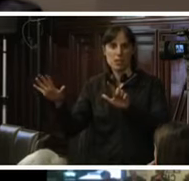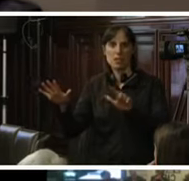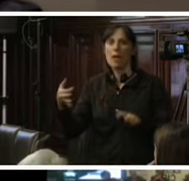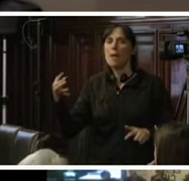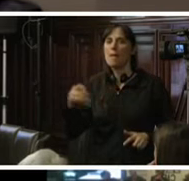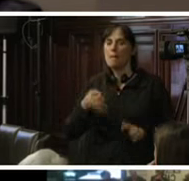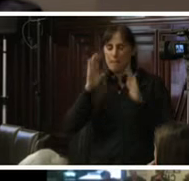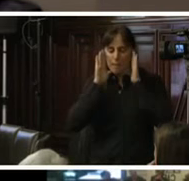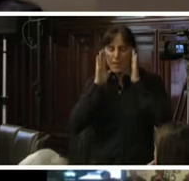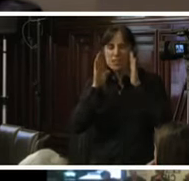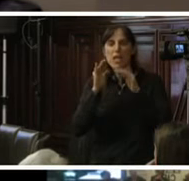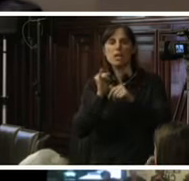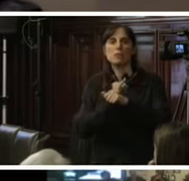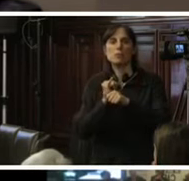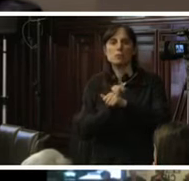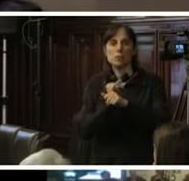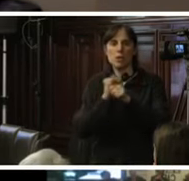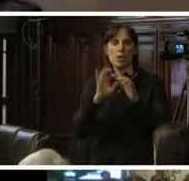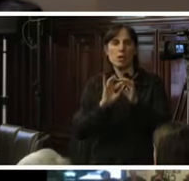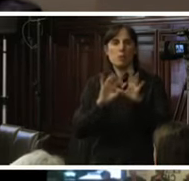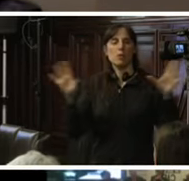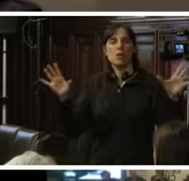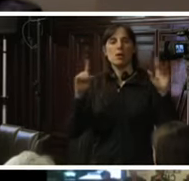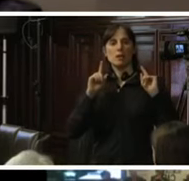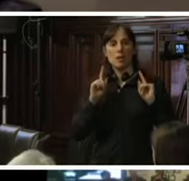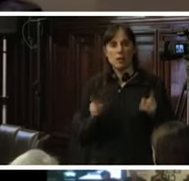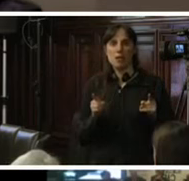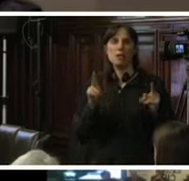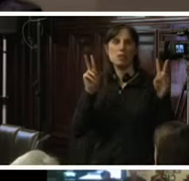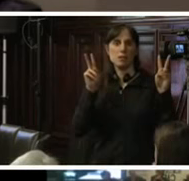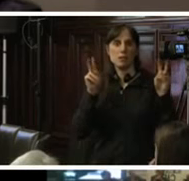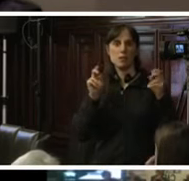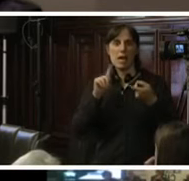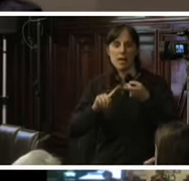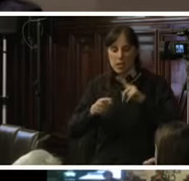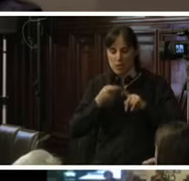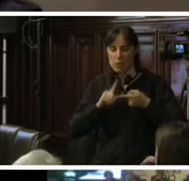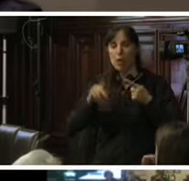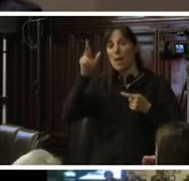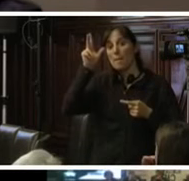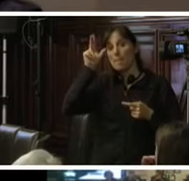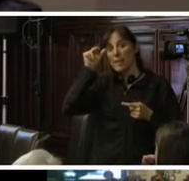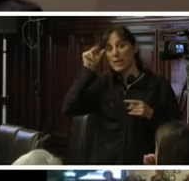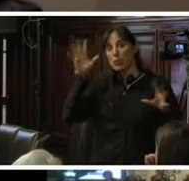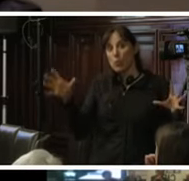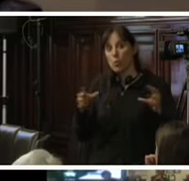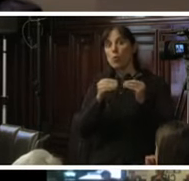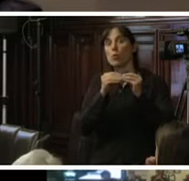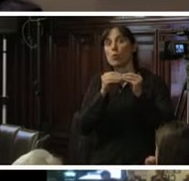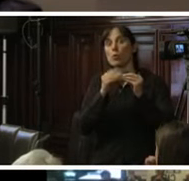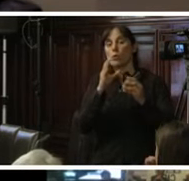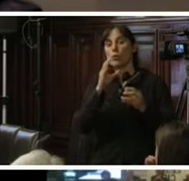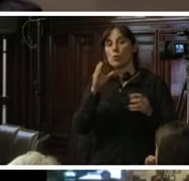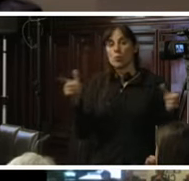en la institucionalidad democrática y en lo que toca a las relaciones del Estado peruano con la Comisión y la Corte